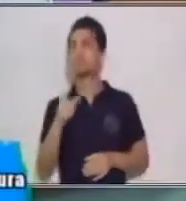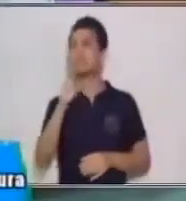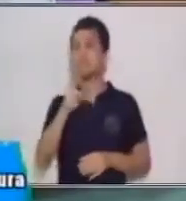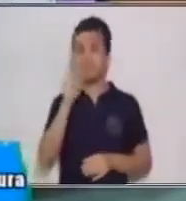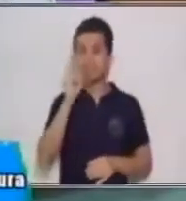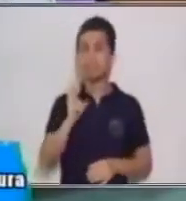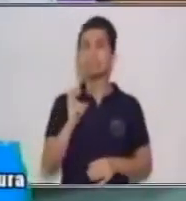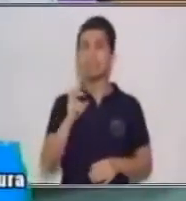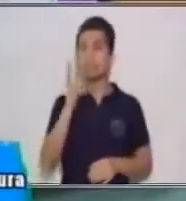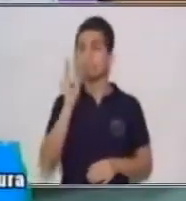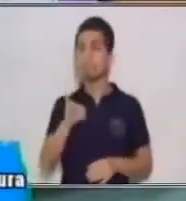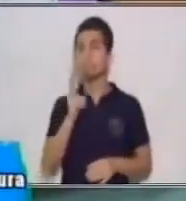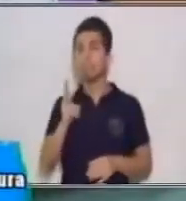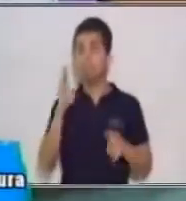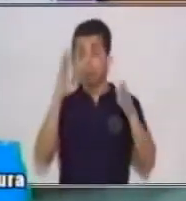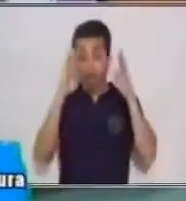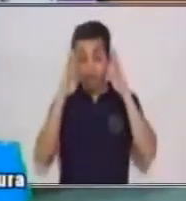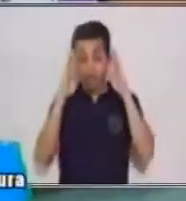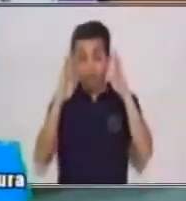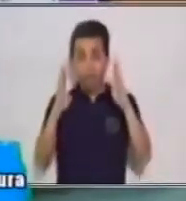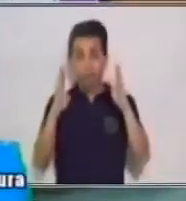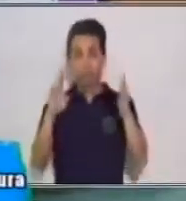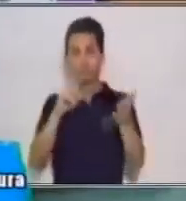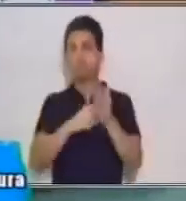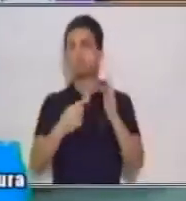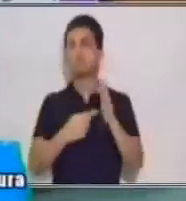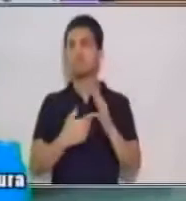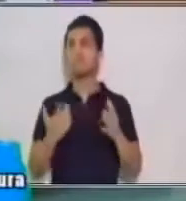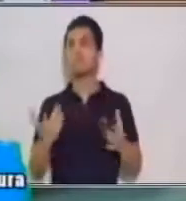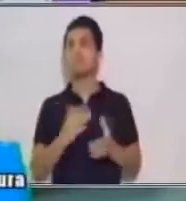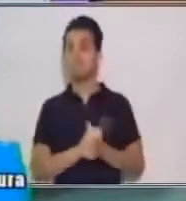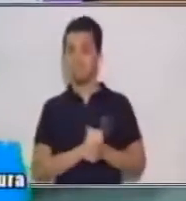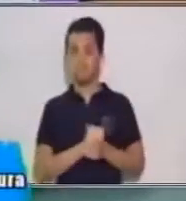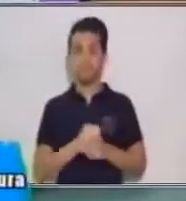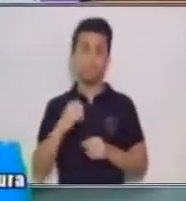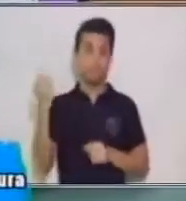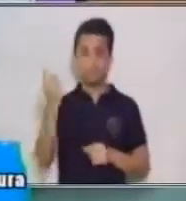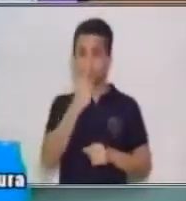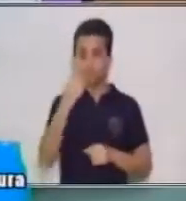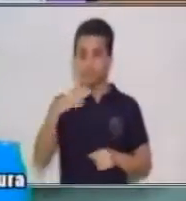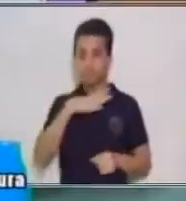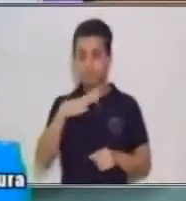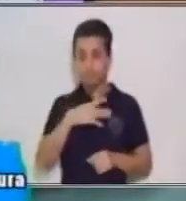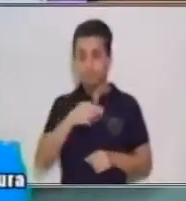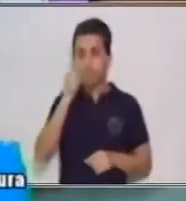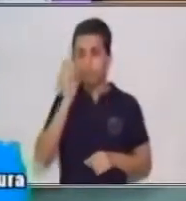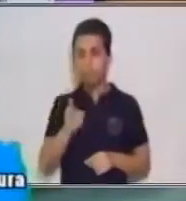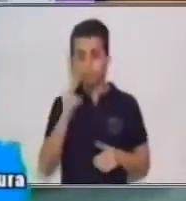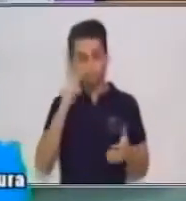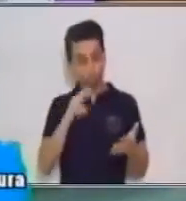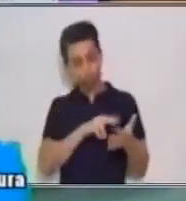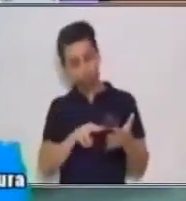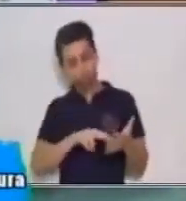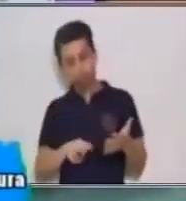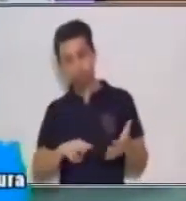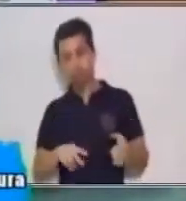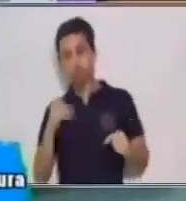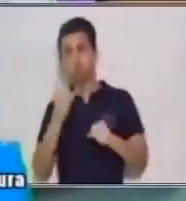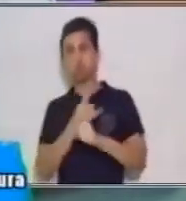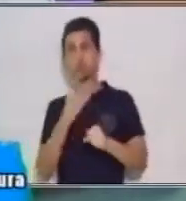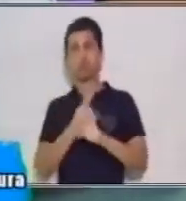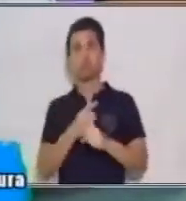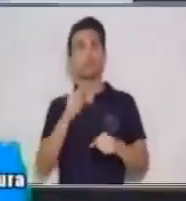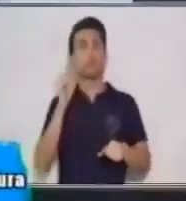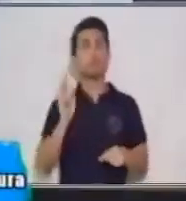la misma atención. ¿Qué significa esto? Que todos llevan la misma lectura. Que Utilizan la